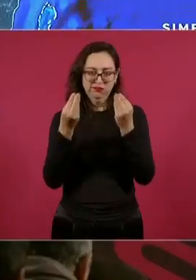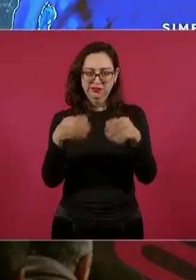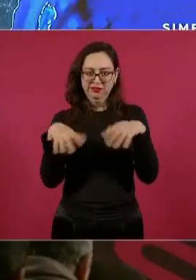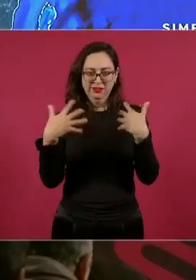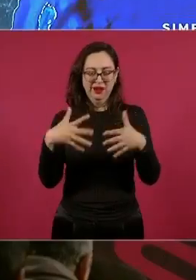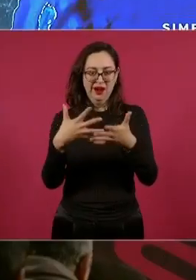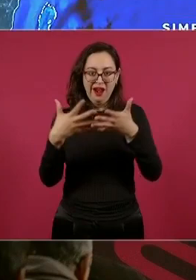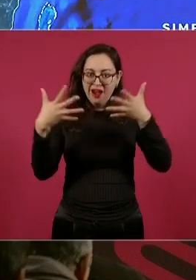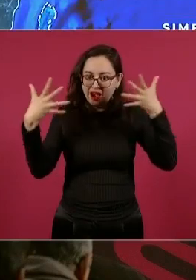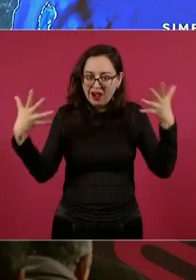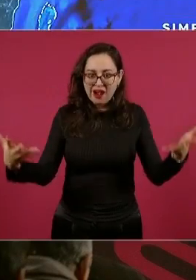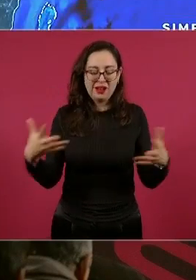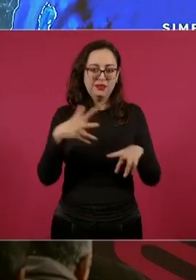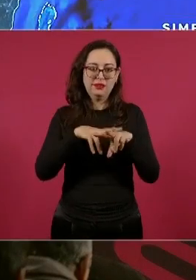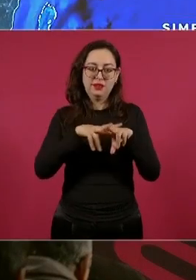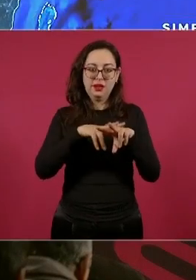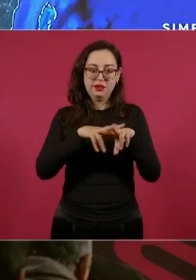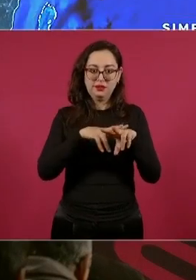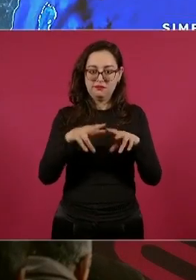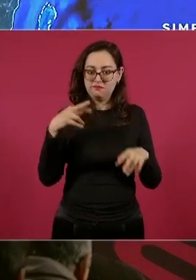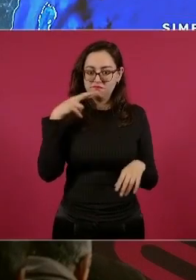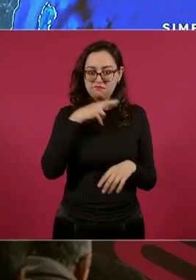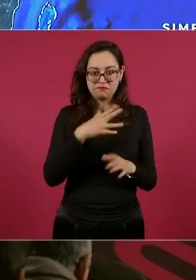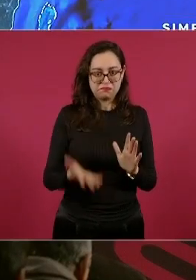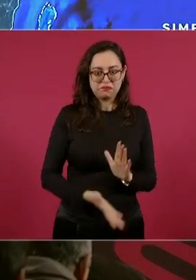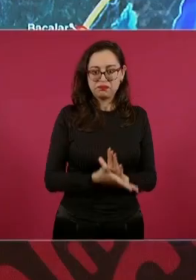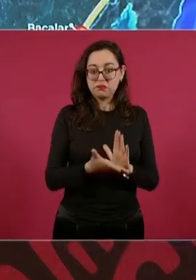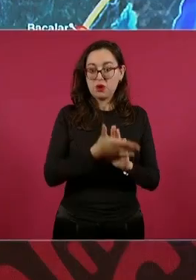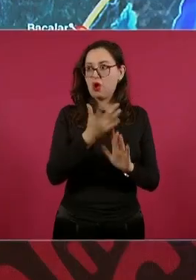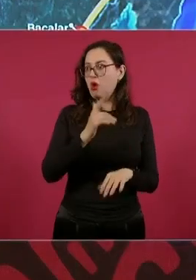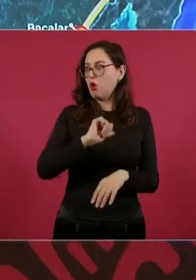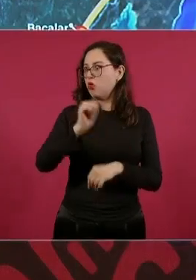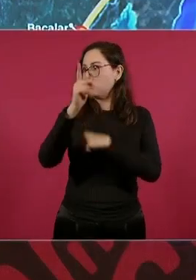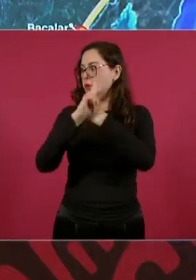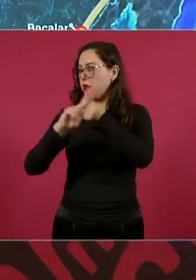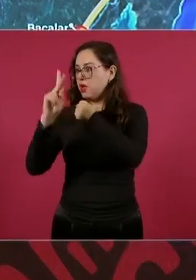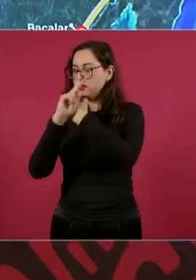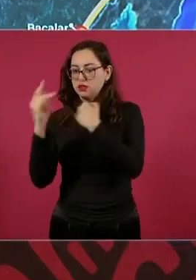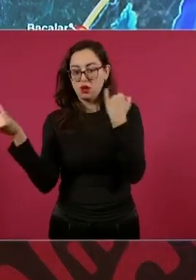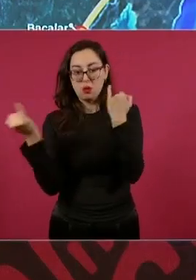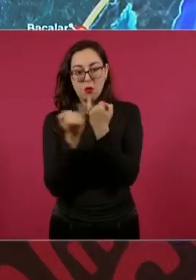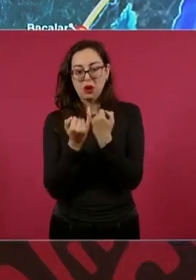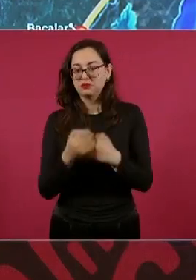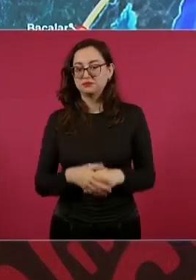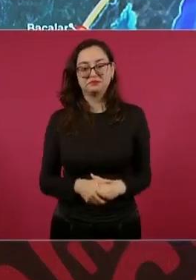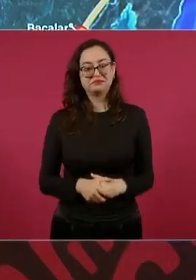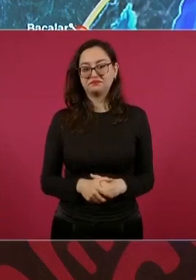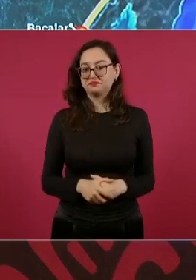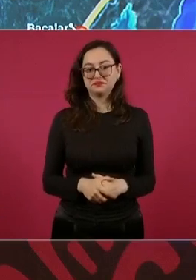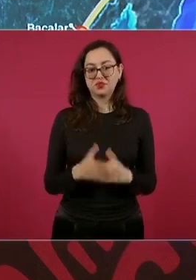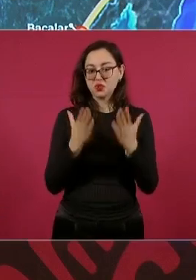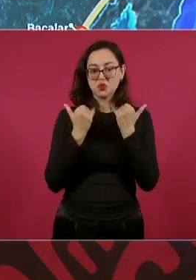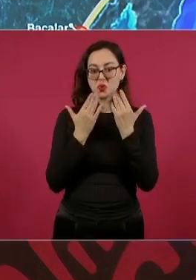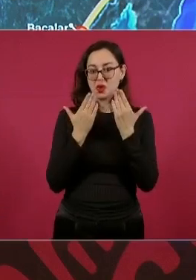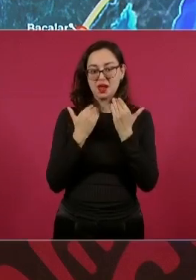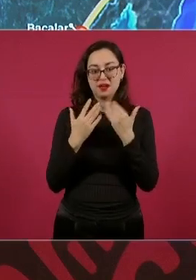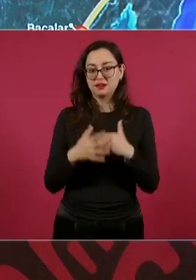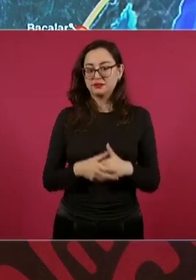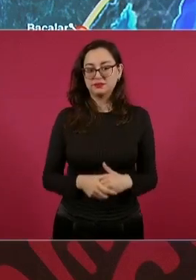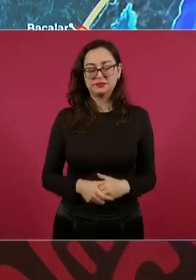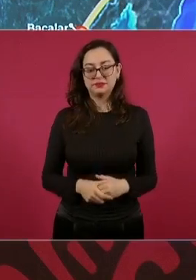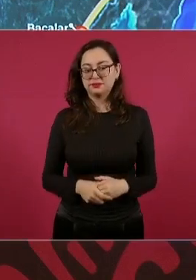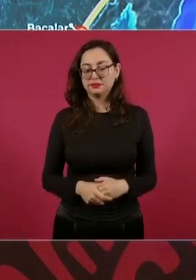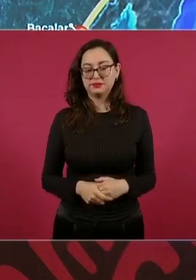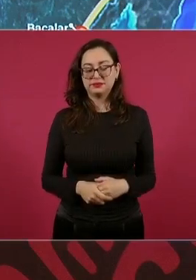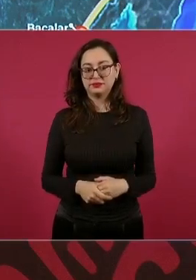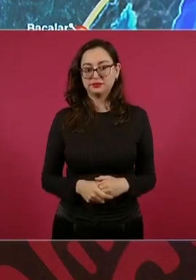en el mundo una obra así, ni nuestros amigos que